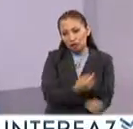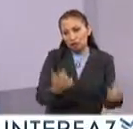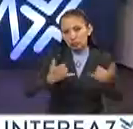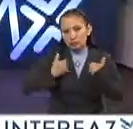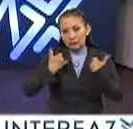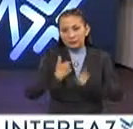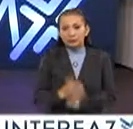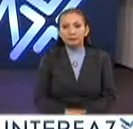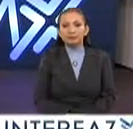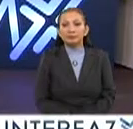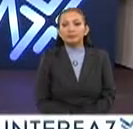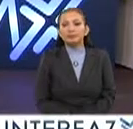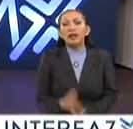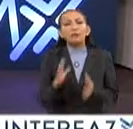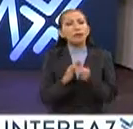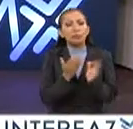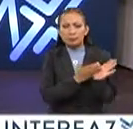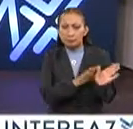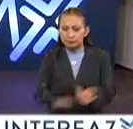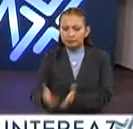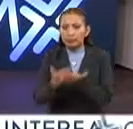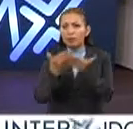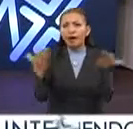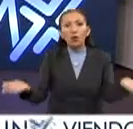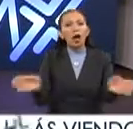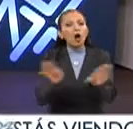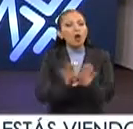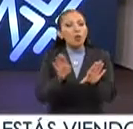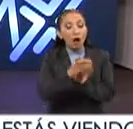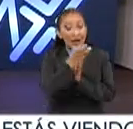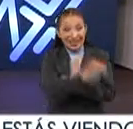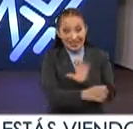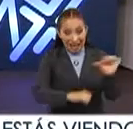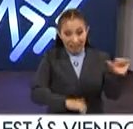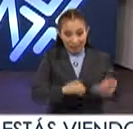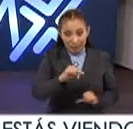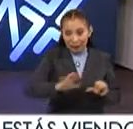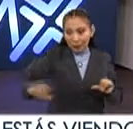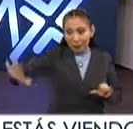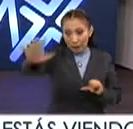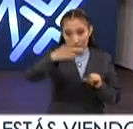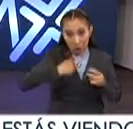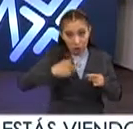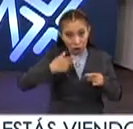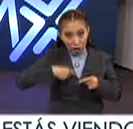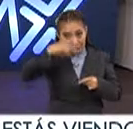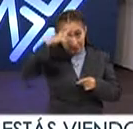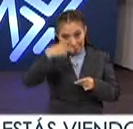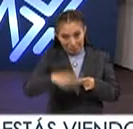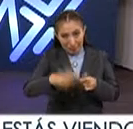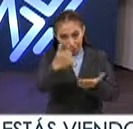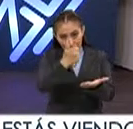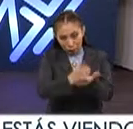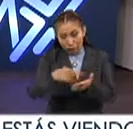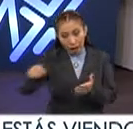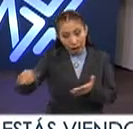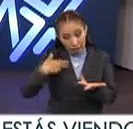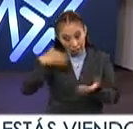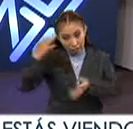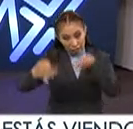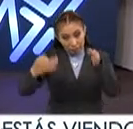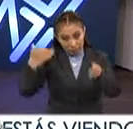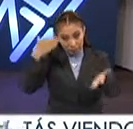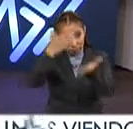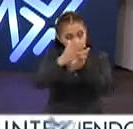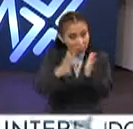y jóvenes. Así es. Cuéntenos ahora un poco de cómo ha permeado esta dinámica en la sociedad de la Ciudad de México, es decir, ¿qué tanto han